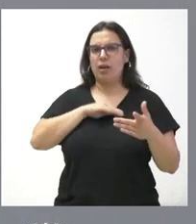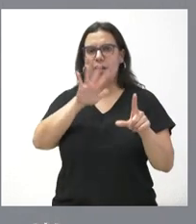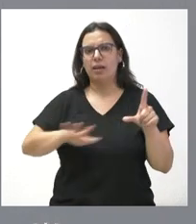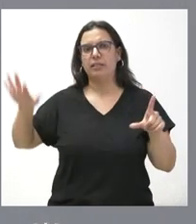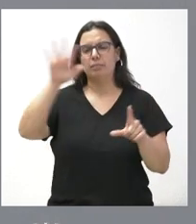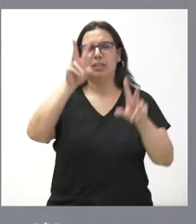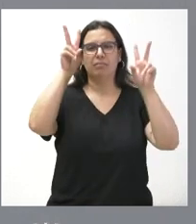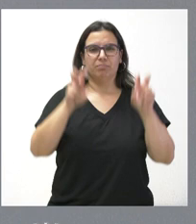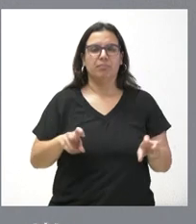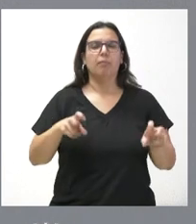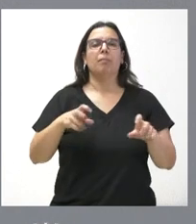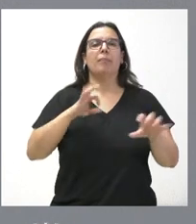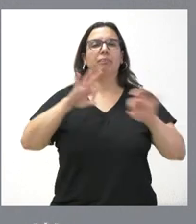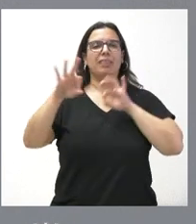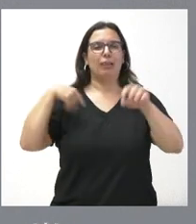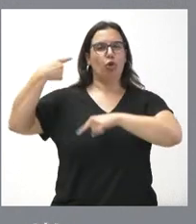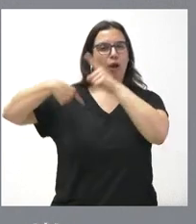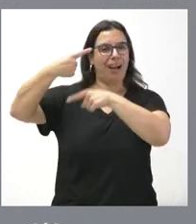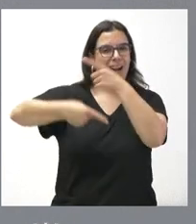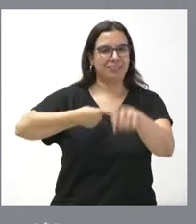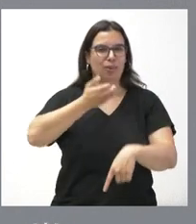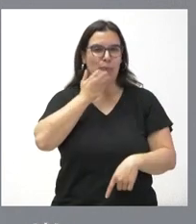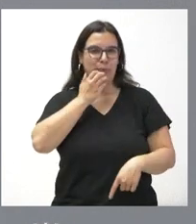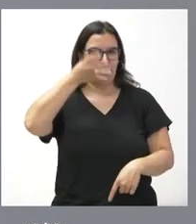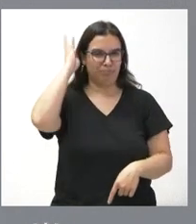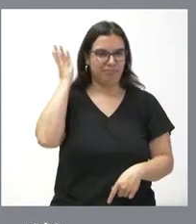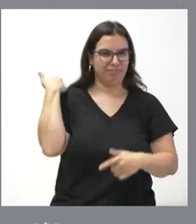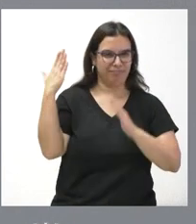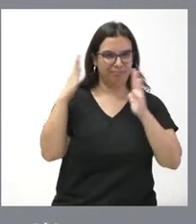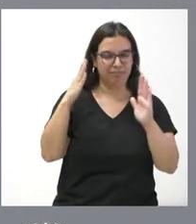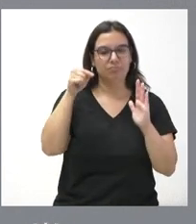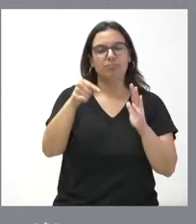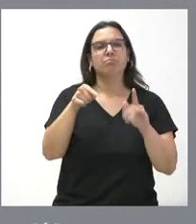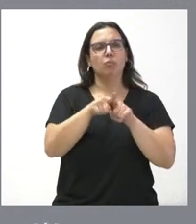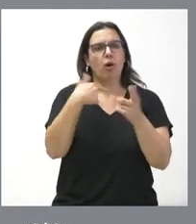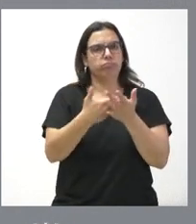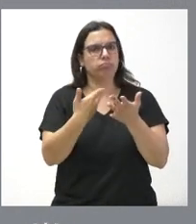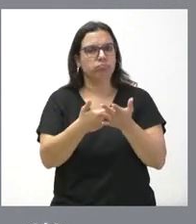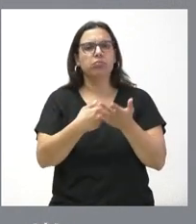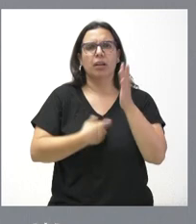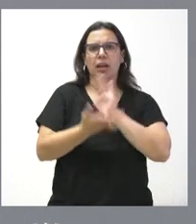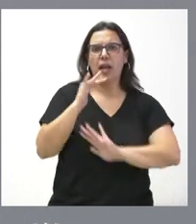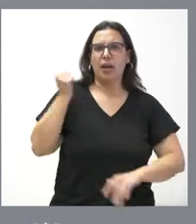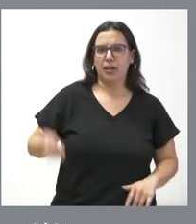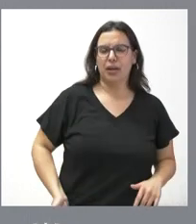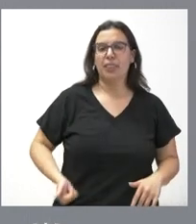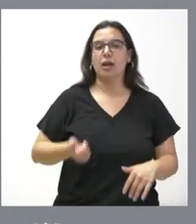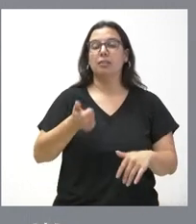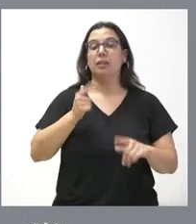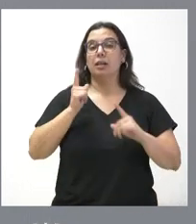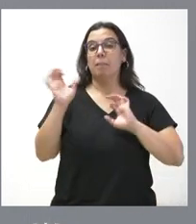Teatro Clásico en España por ser un proyecto cultural sólido, acreditado, rentable y generador de riqueza. Están previstas 13